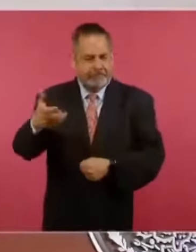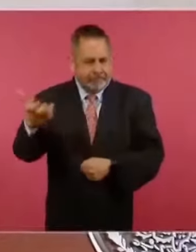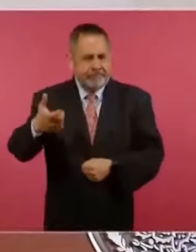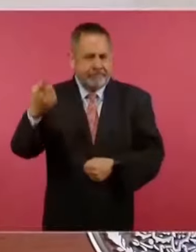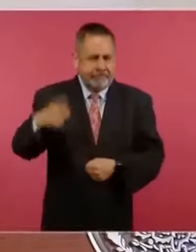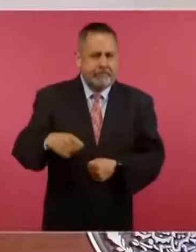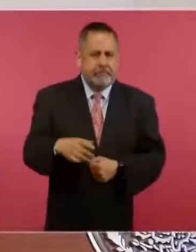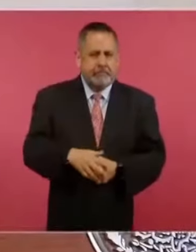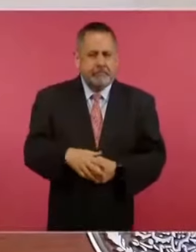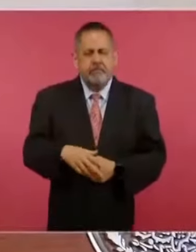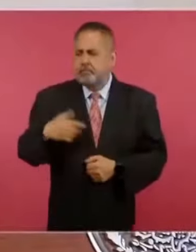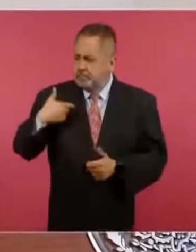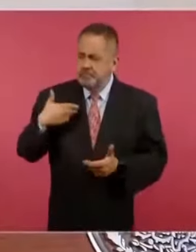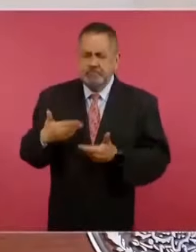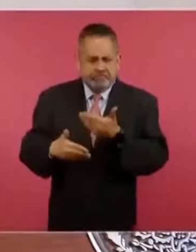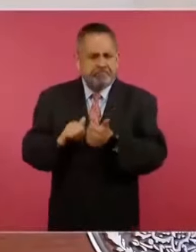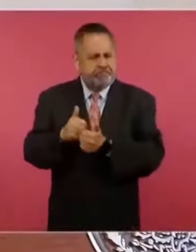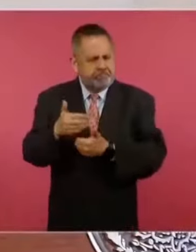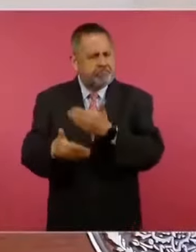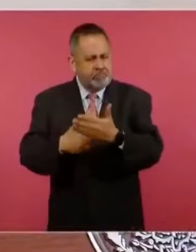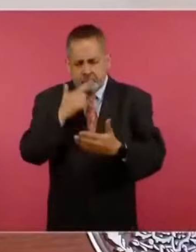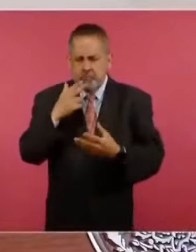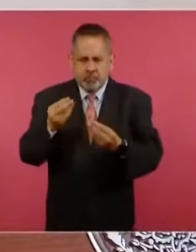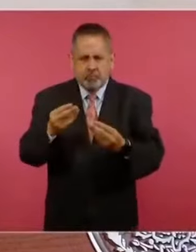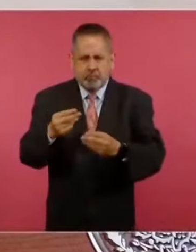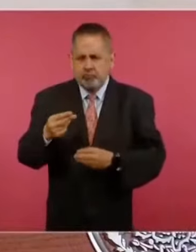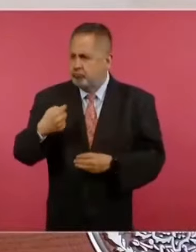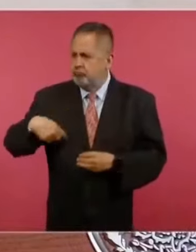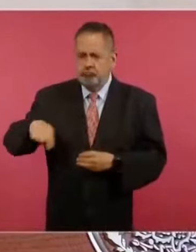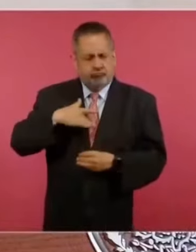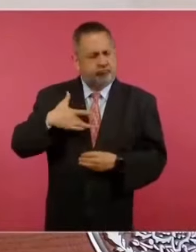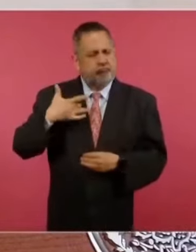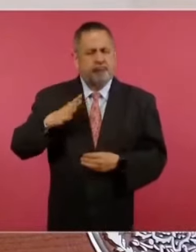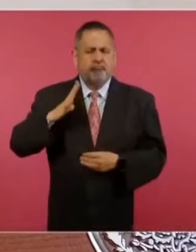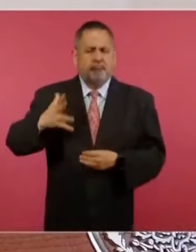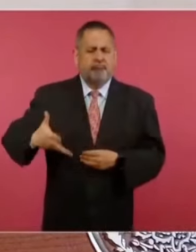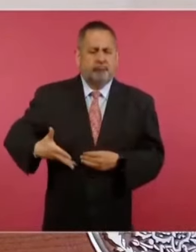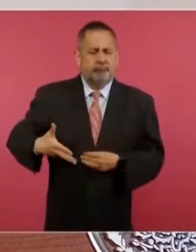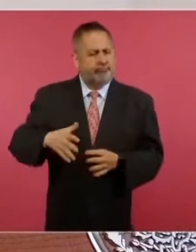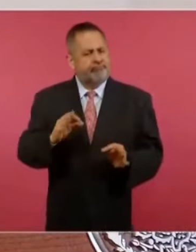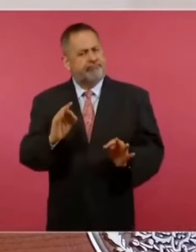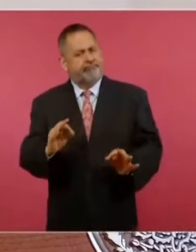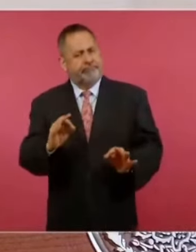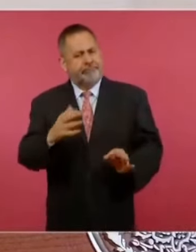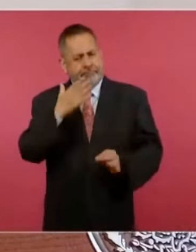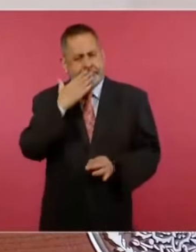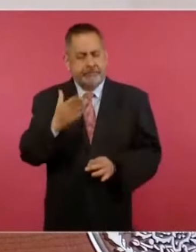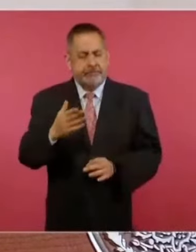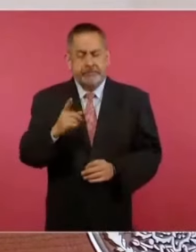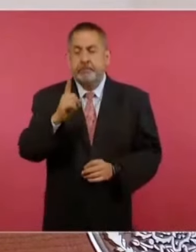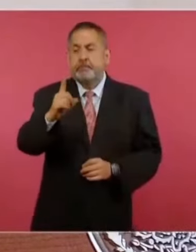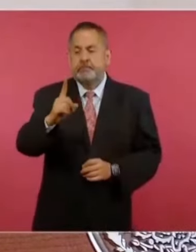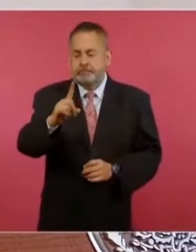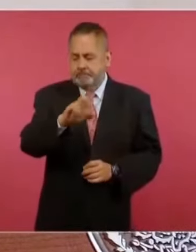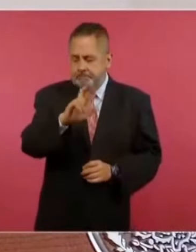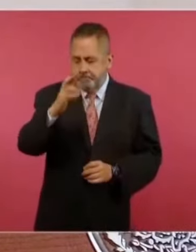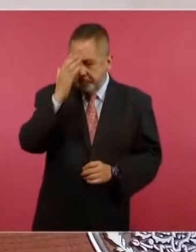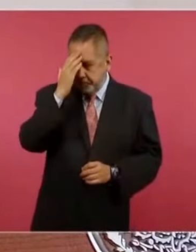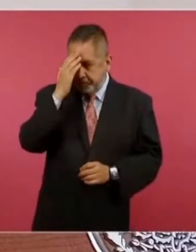avanzado mucho y nos tenemos que sentir orgullosos y reconocer